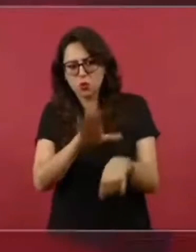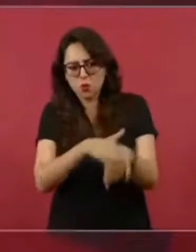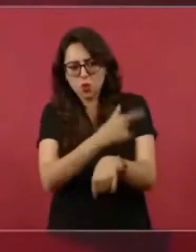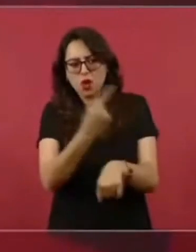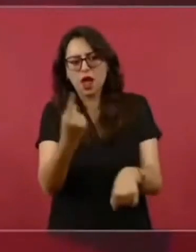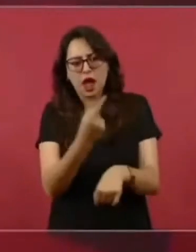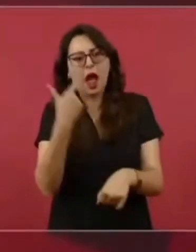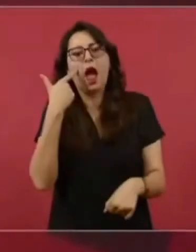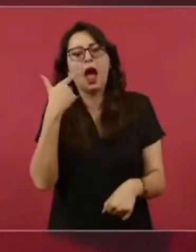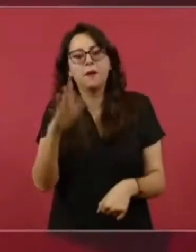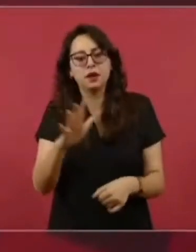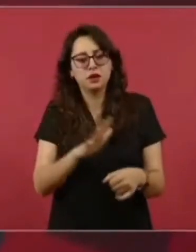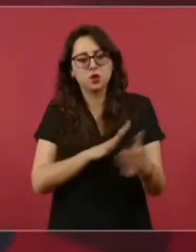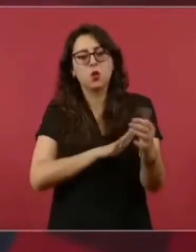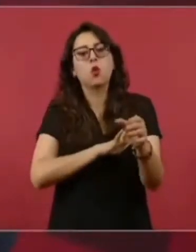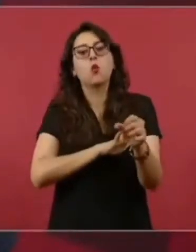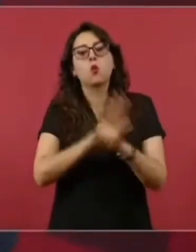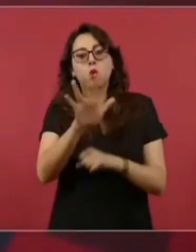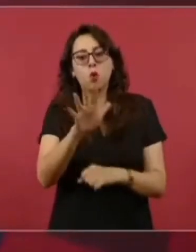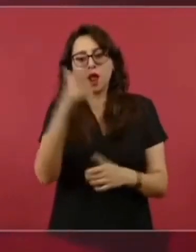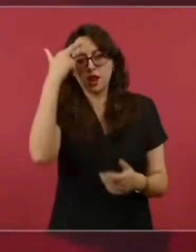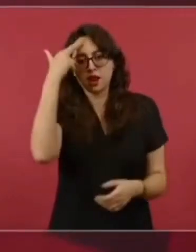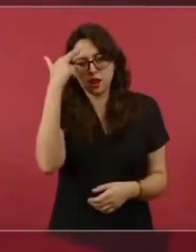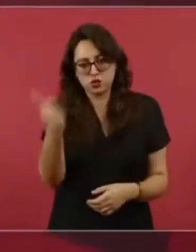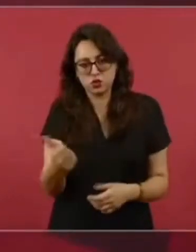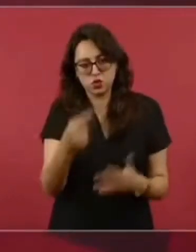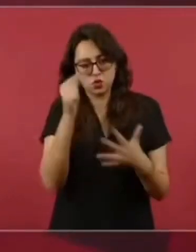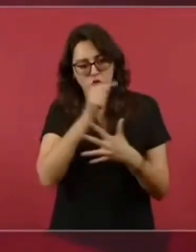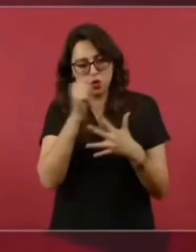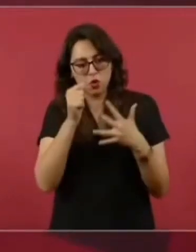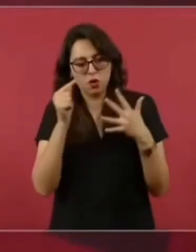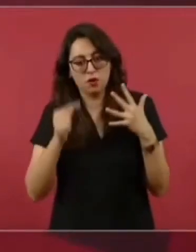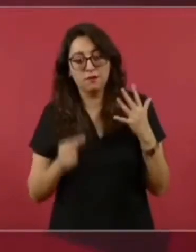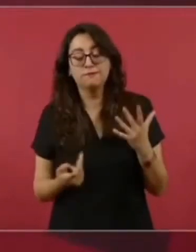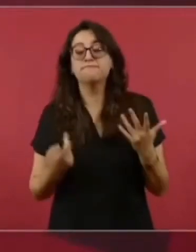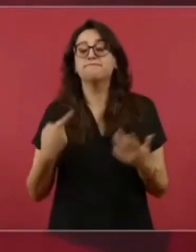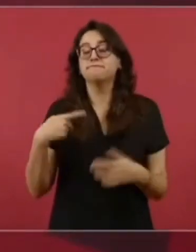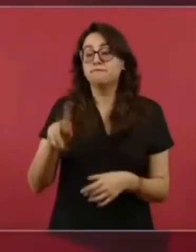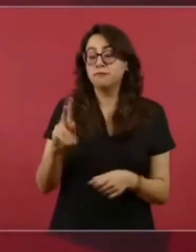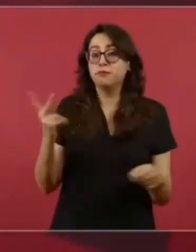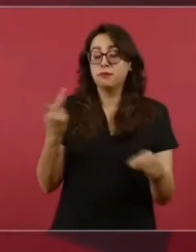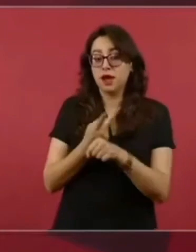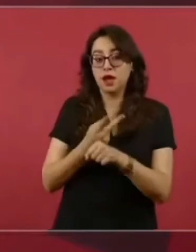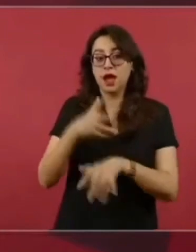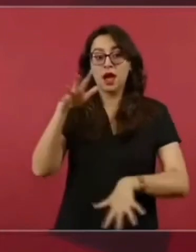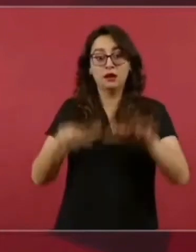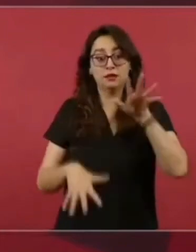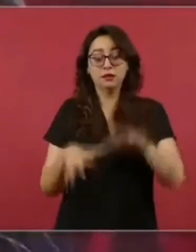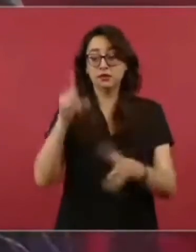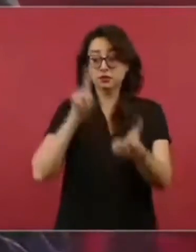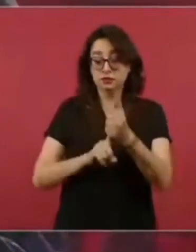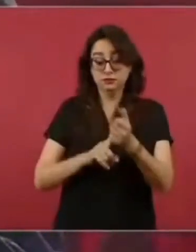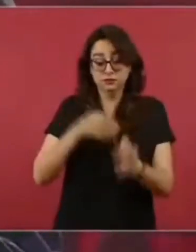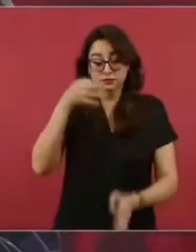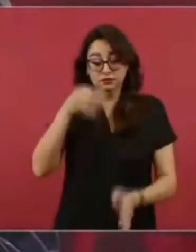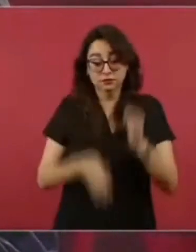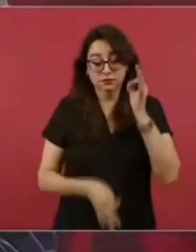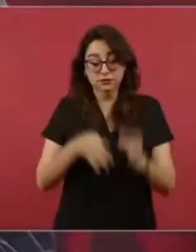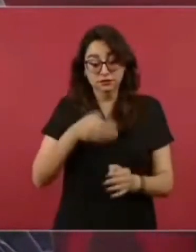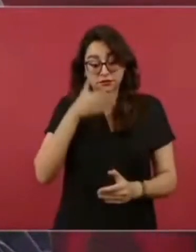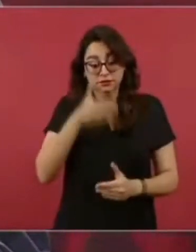A veces los abogados lo hacen por el llamado debido proceso.